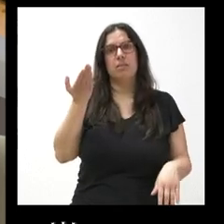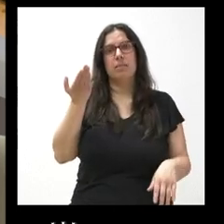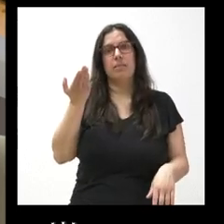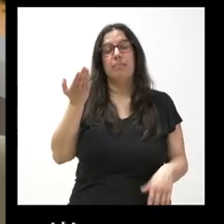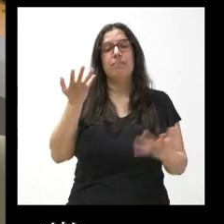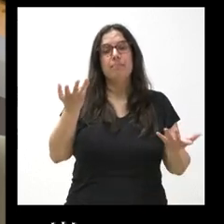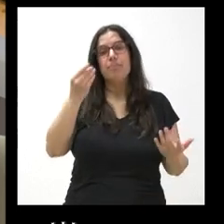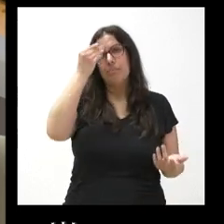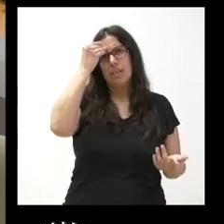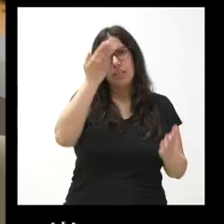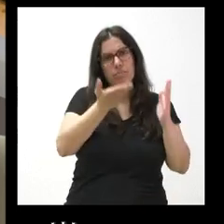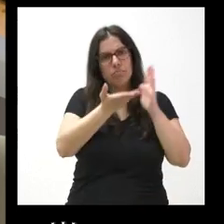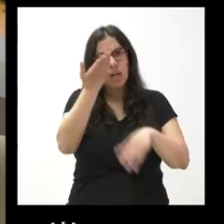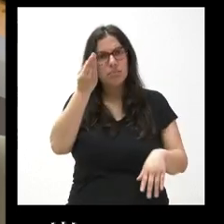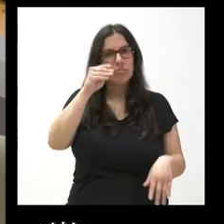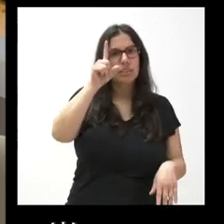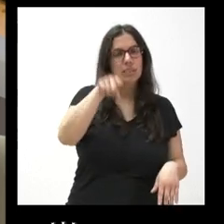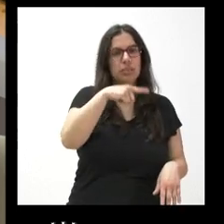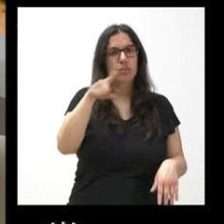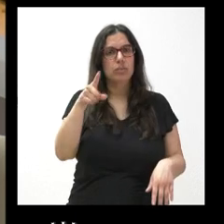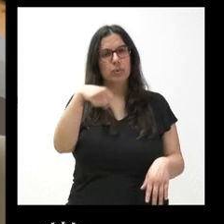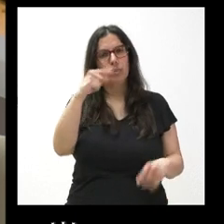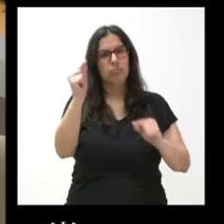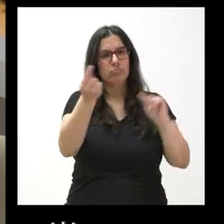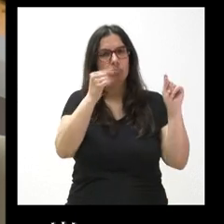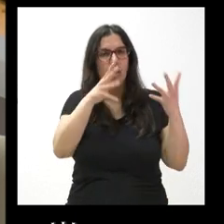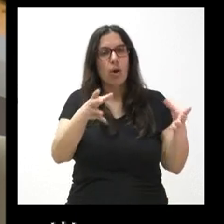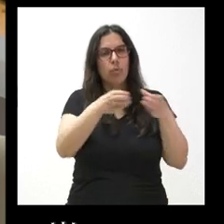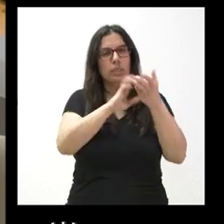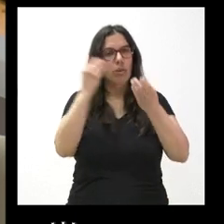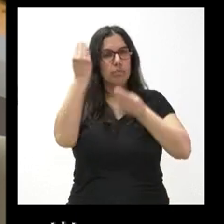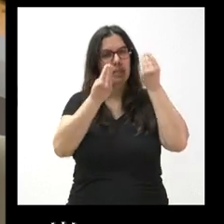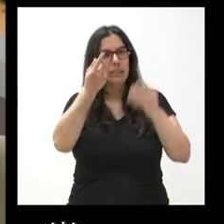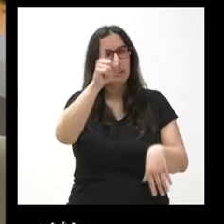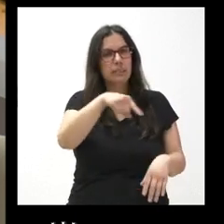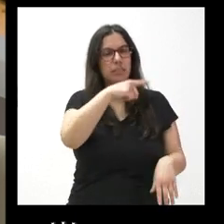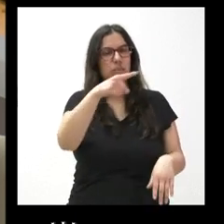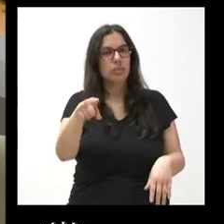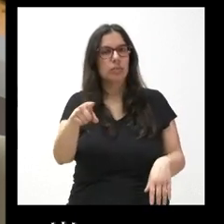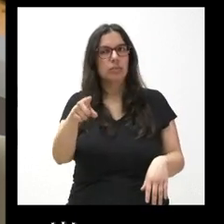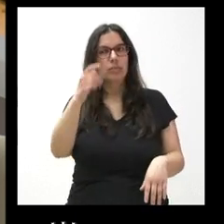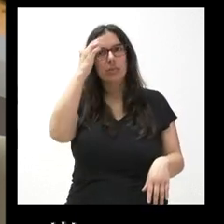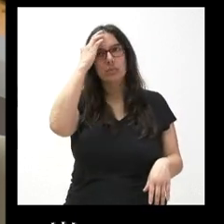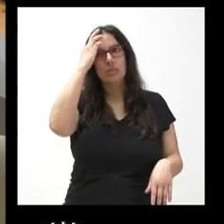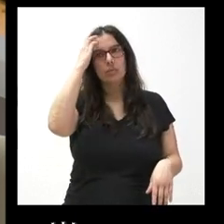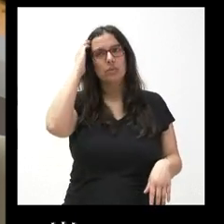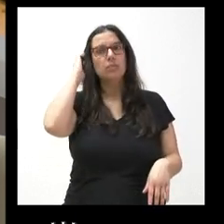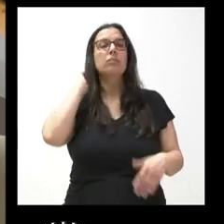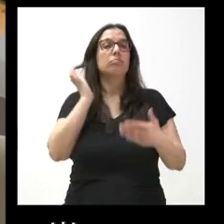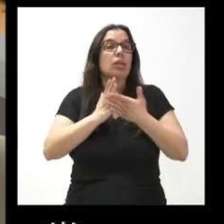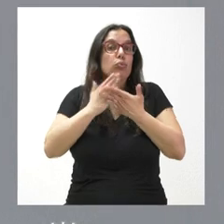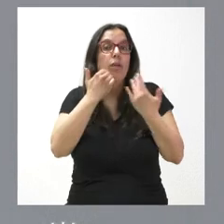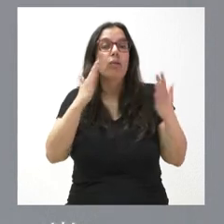¿Se contempla un incremento de esa cantidad en estos momentos? ¿La Junta luego lo va a contemplar o lo va a estudiar?